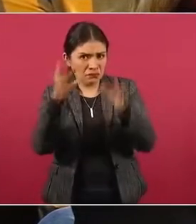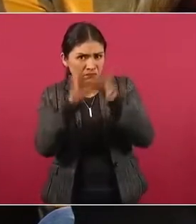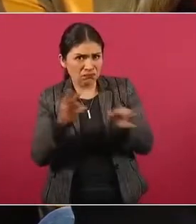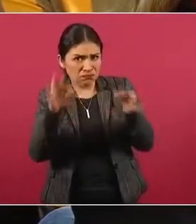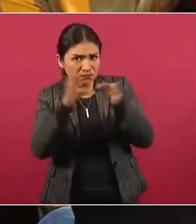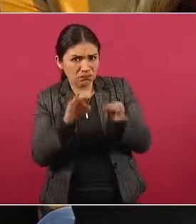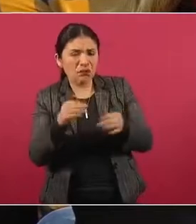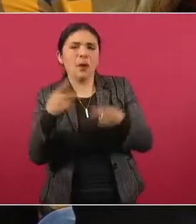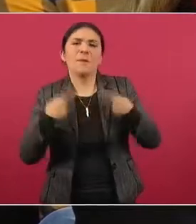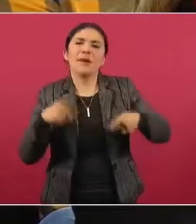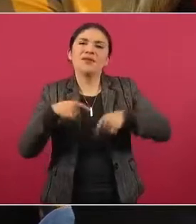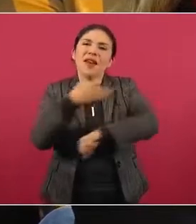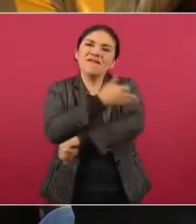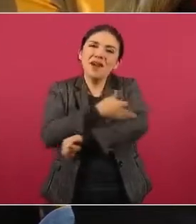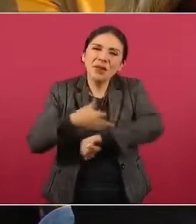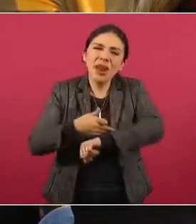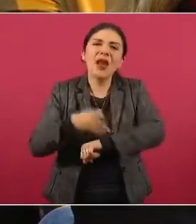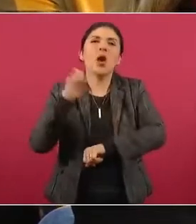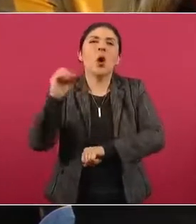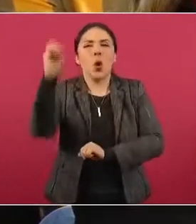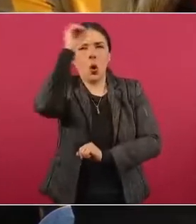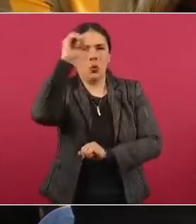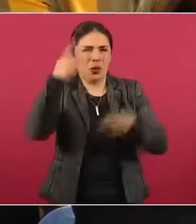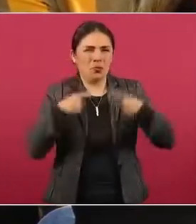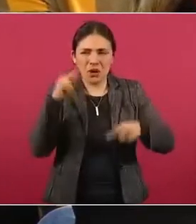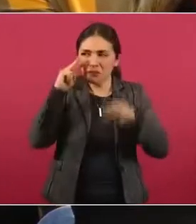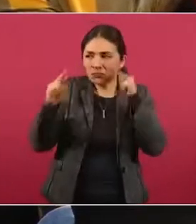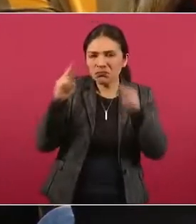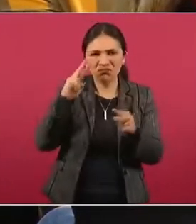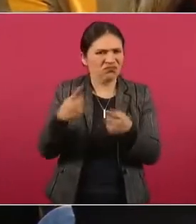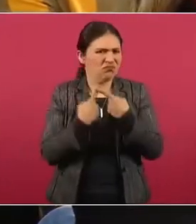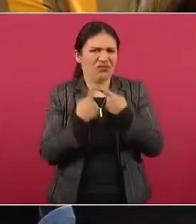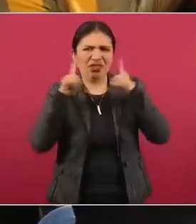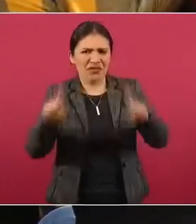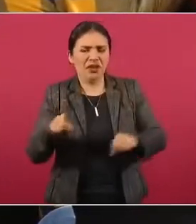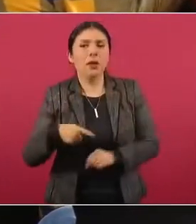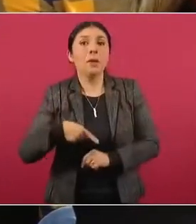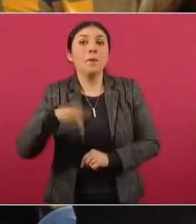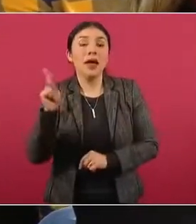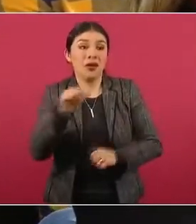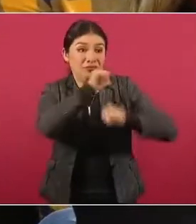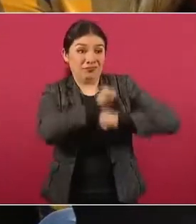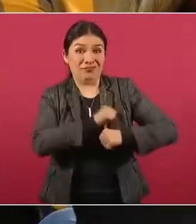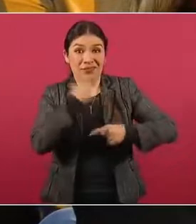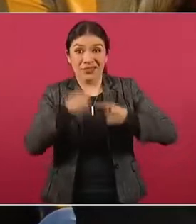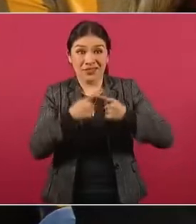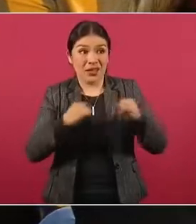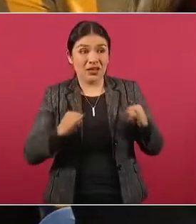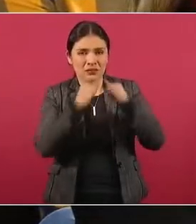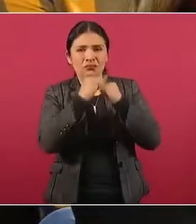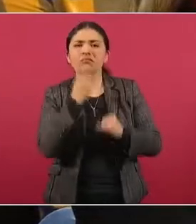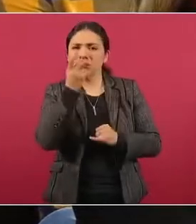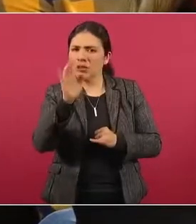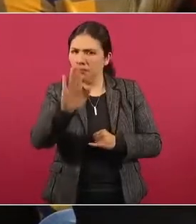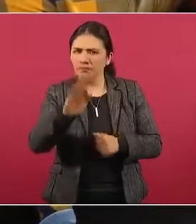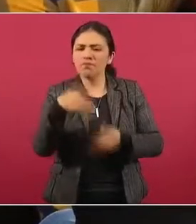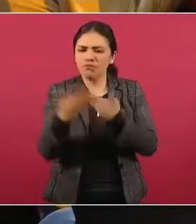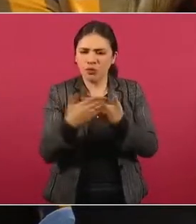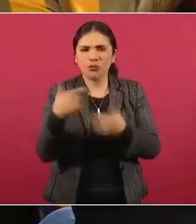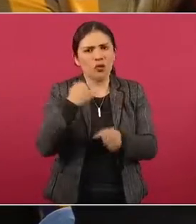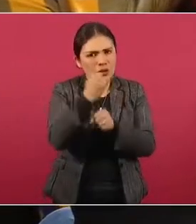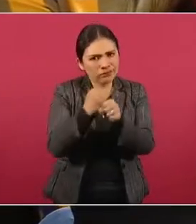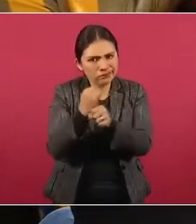ni familiares ni la opinión pública. Sin embargo, la propia dependencia dijo que se va a investigar